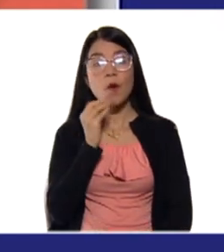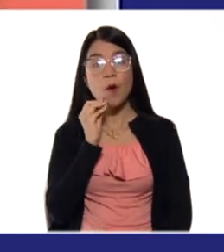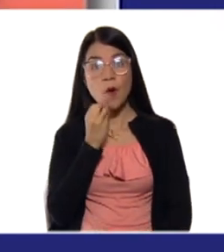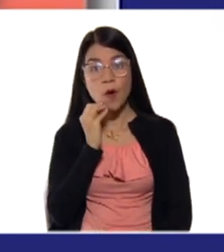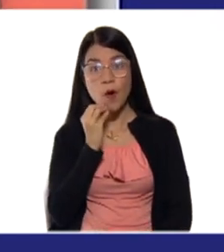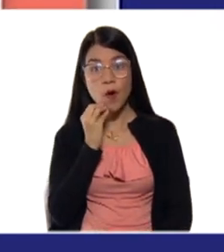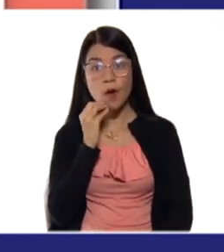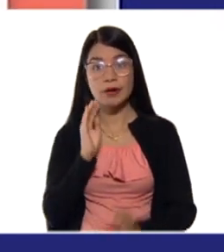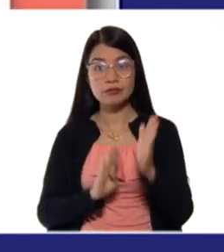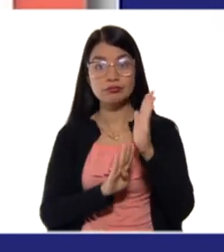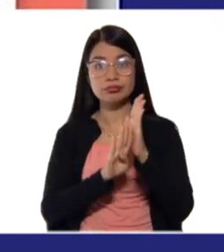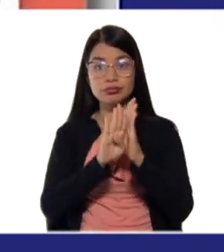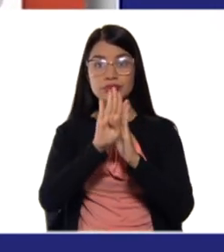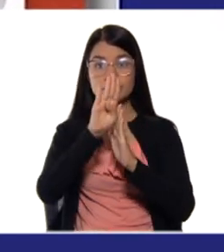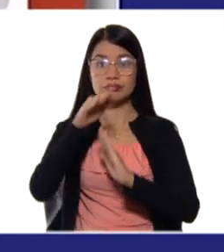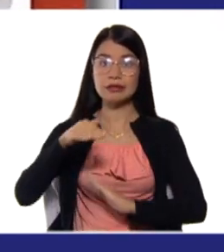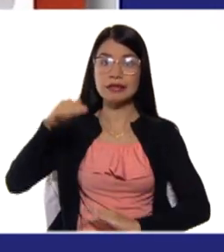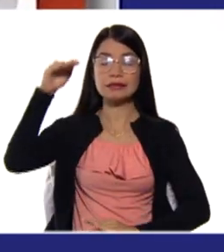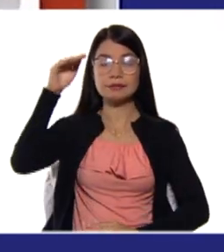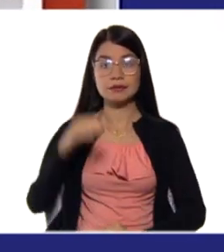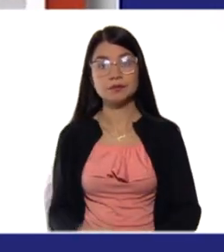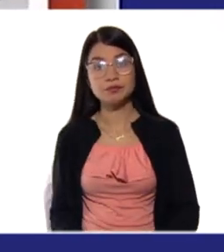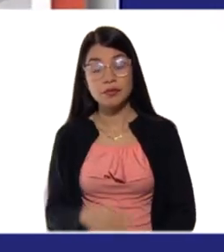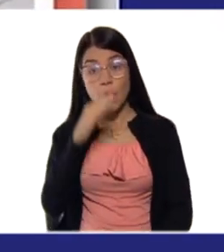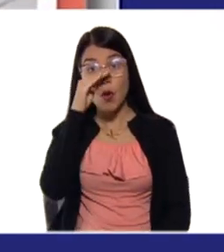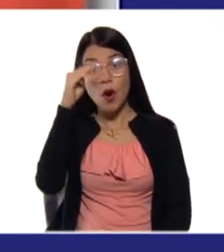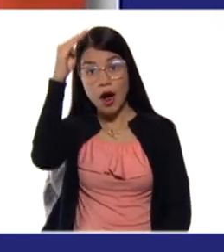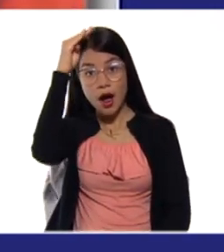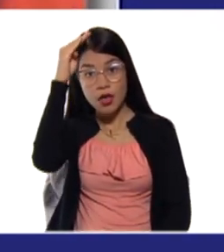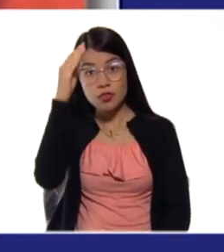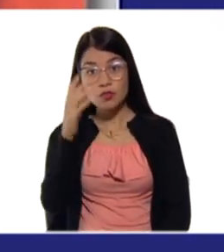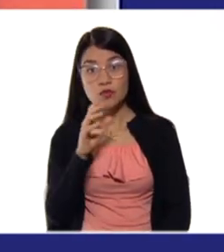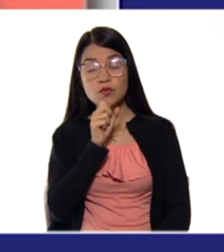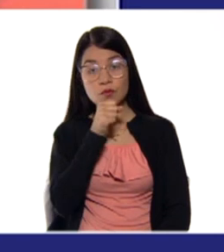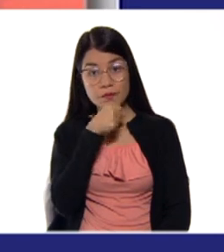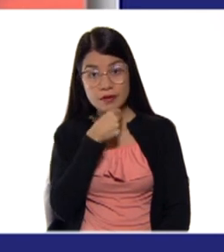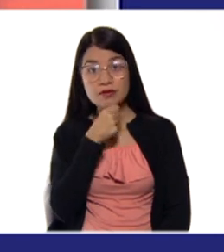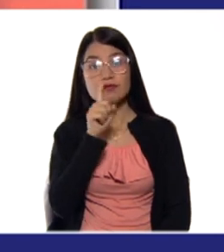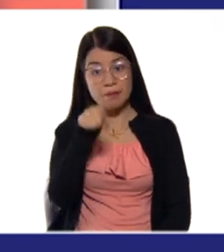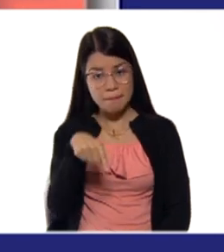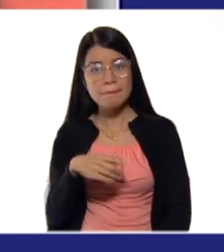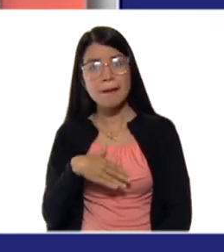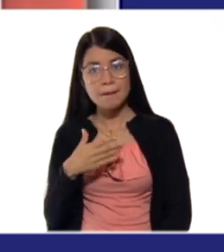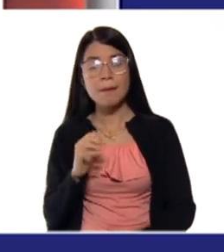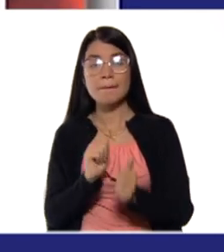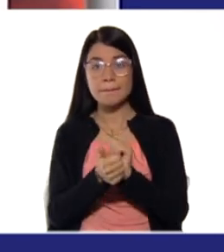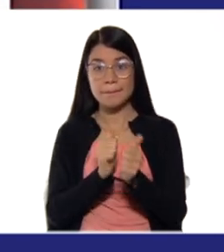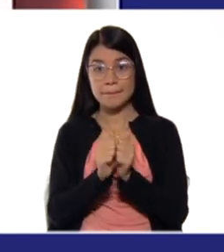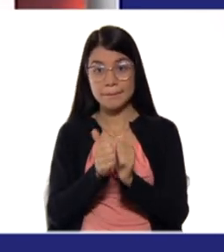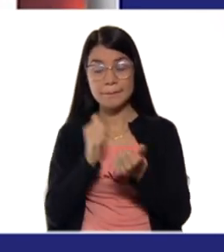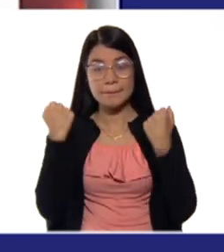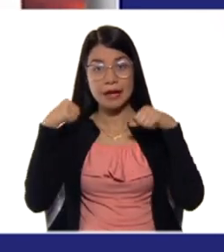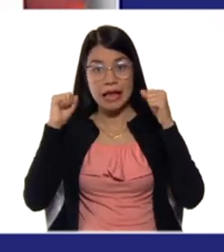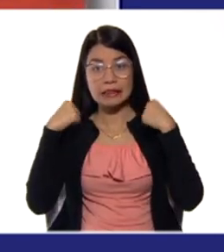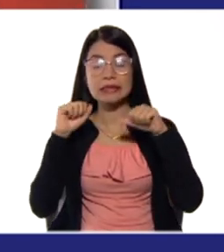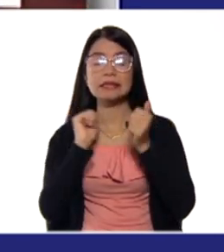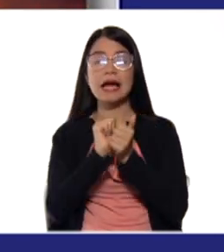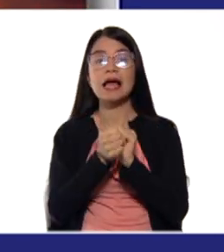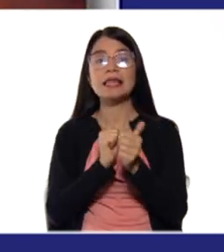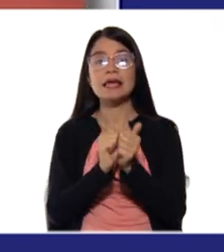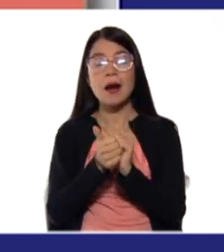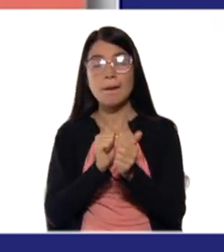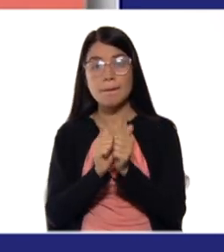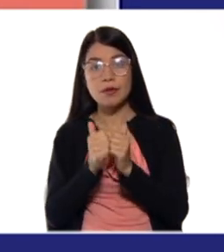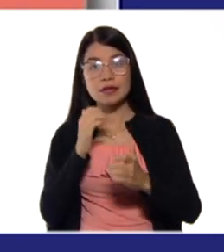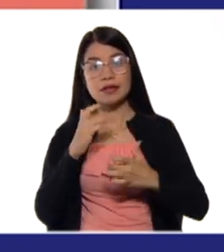en su etapa de crecimiento. Los adultos y adultos mayores también siguen en las prácticas deportivas, en las